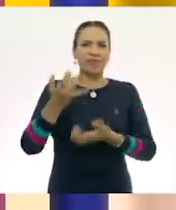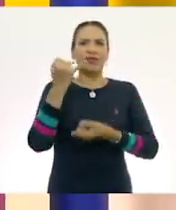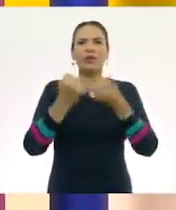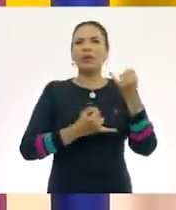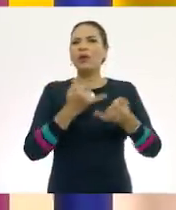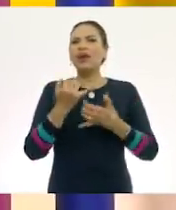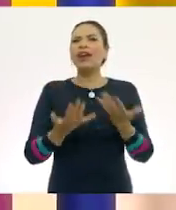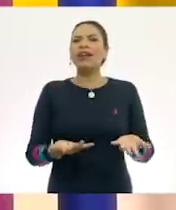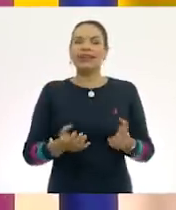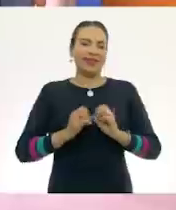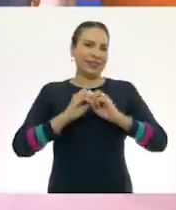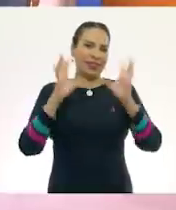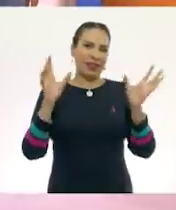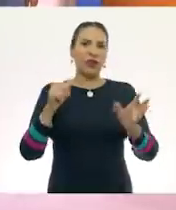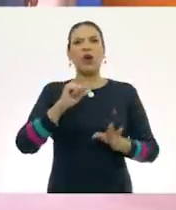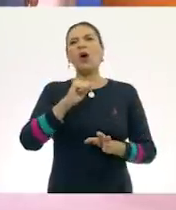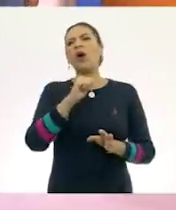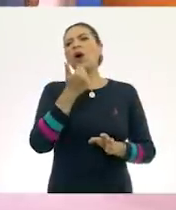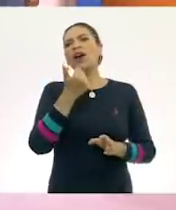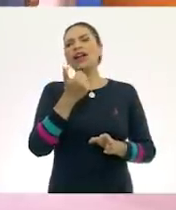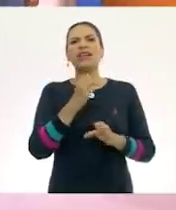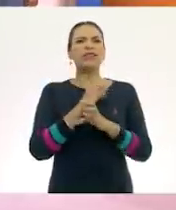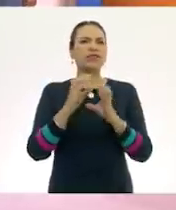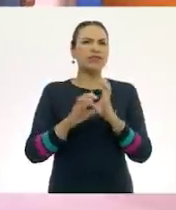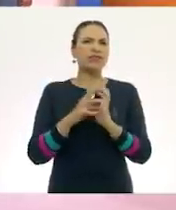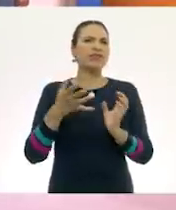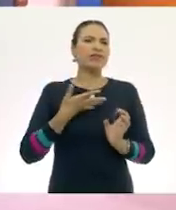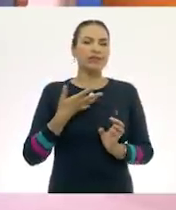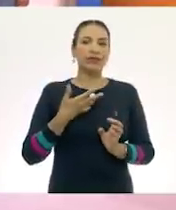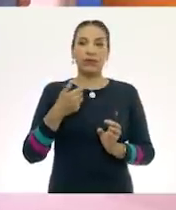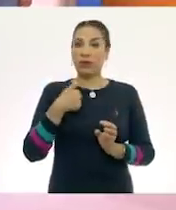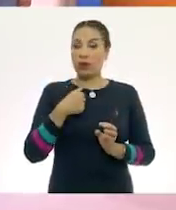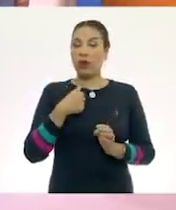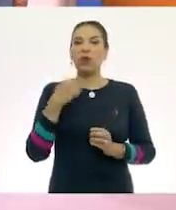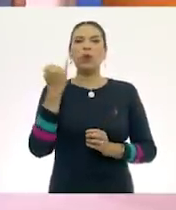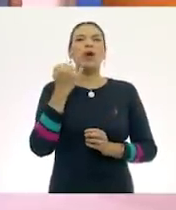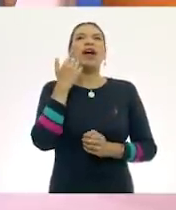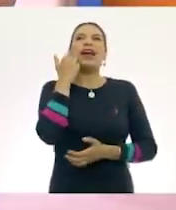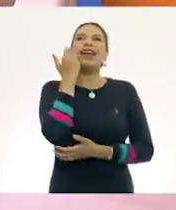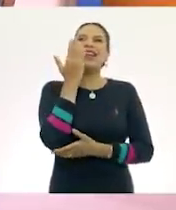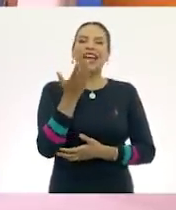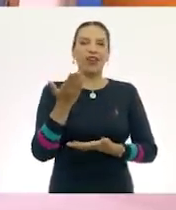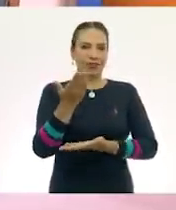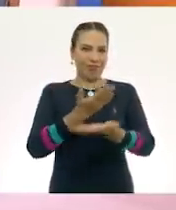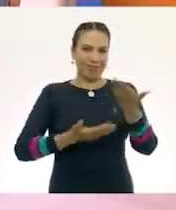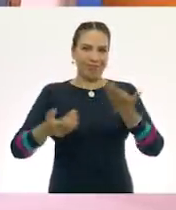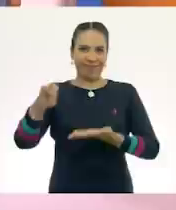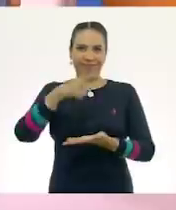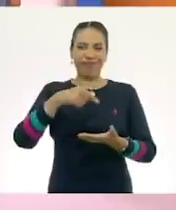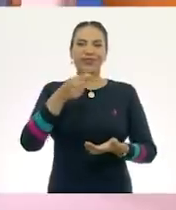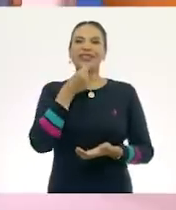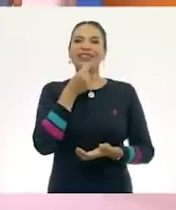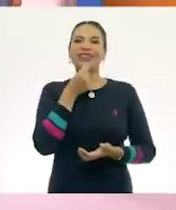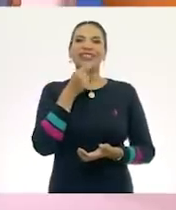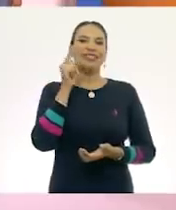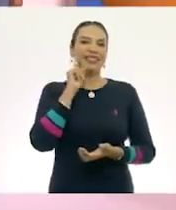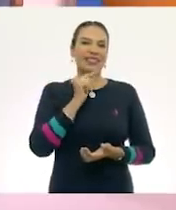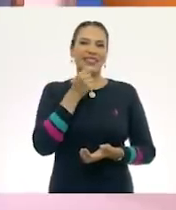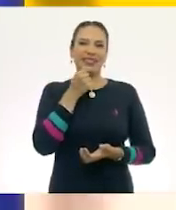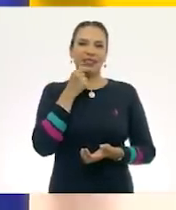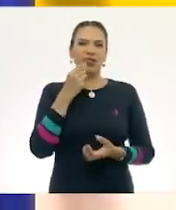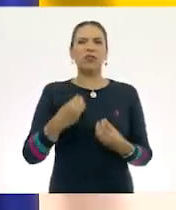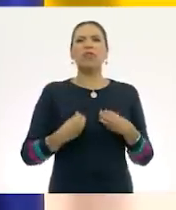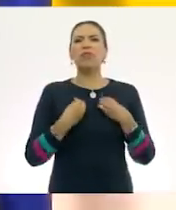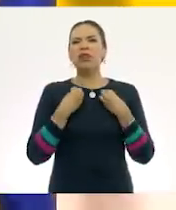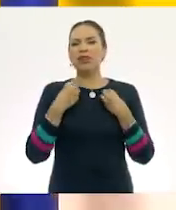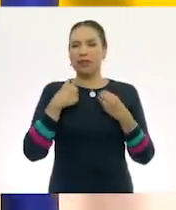juguetes. Claro. Tengo otra situación. Fíjate que yo también quiero compartir algo con los niños y niñas que viven